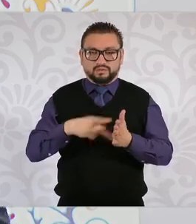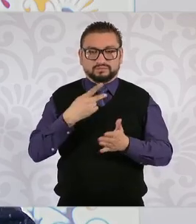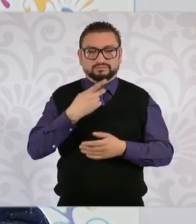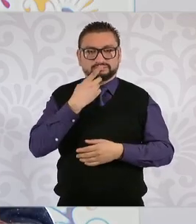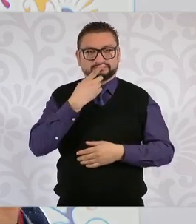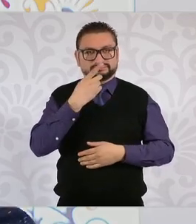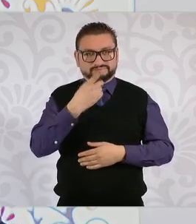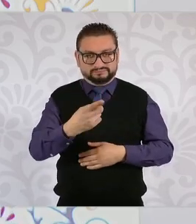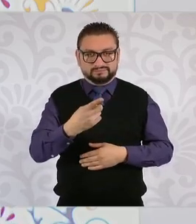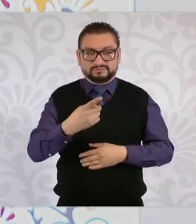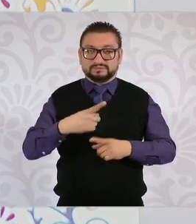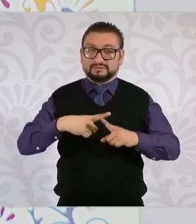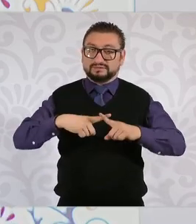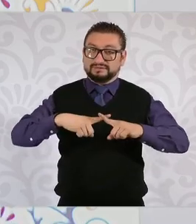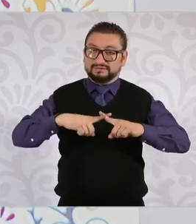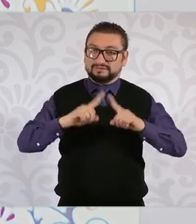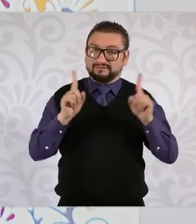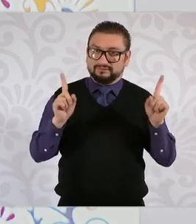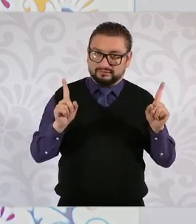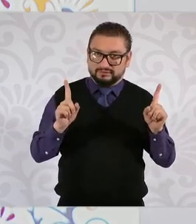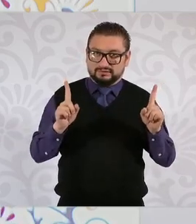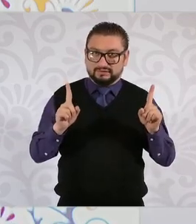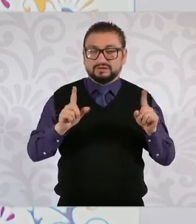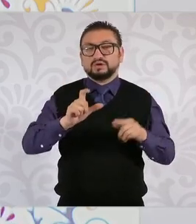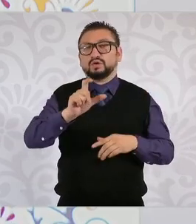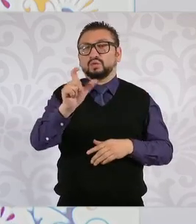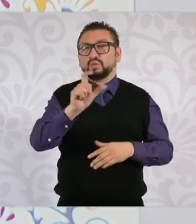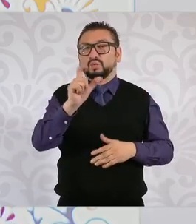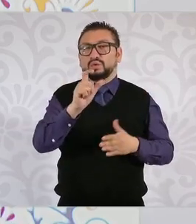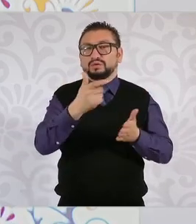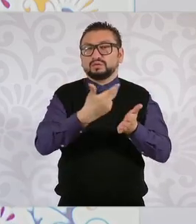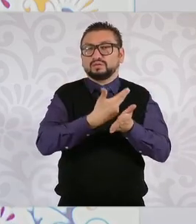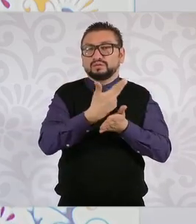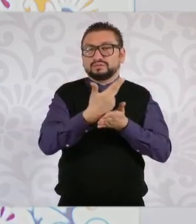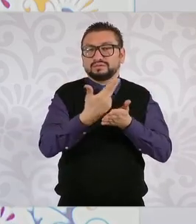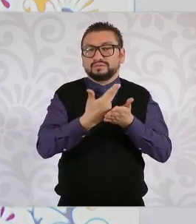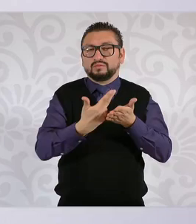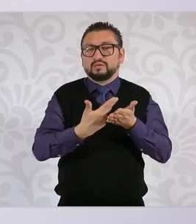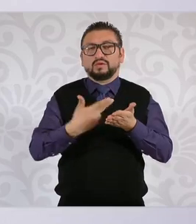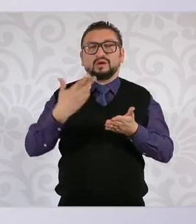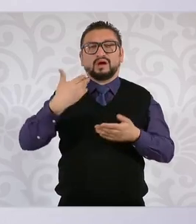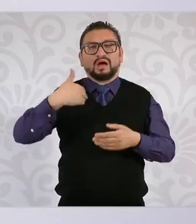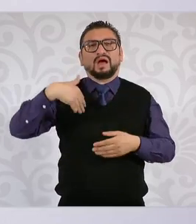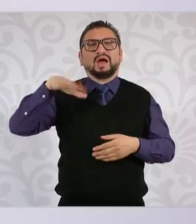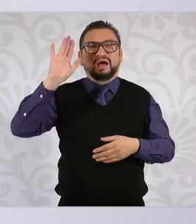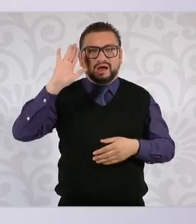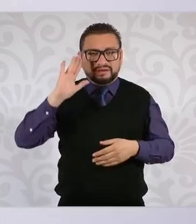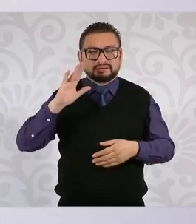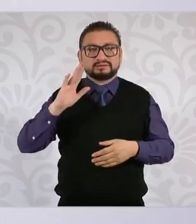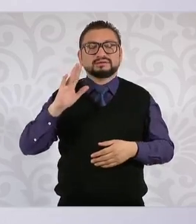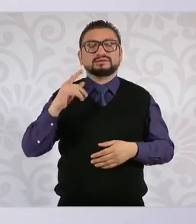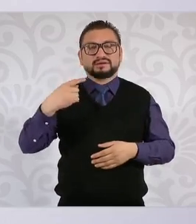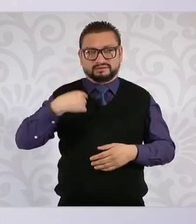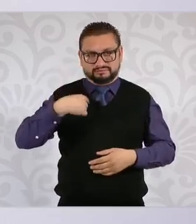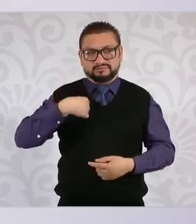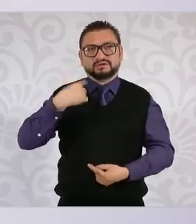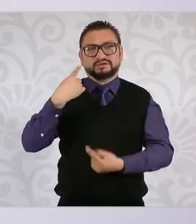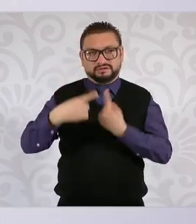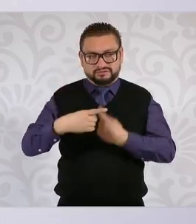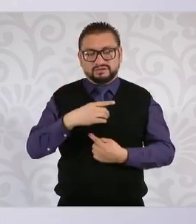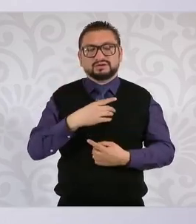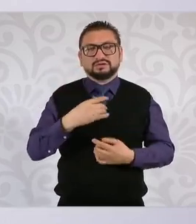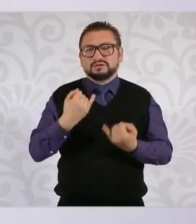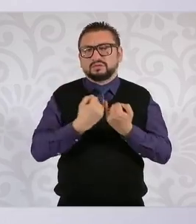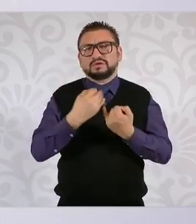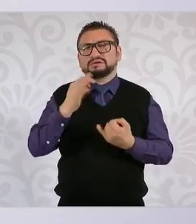es muy distinto a las caricaturas que incluso me hicieron a mí que pudieran rayar en la misoginia pero